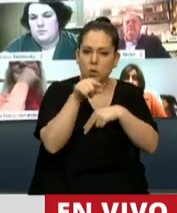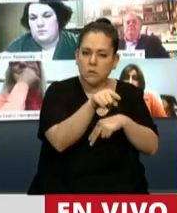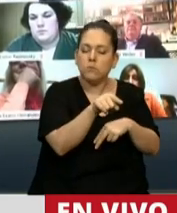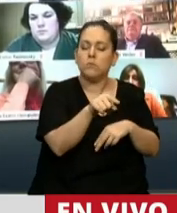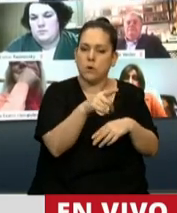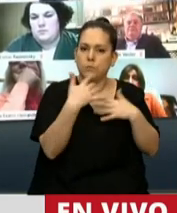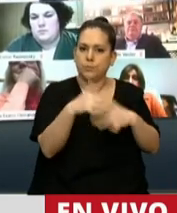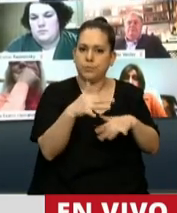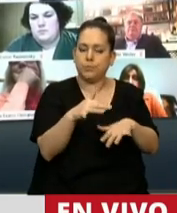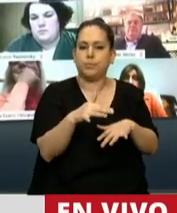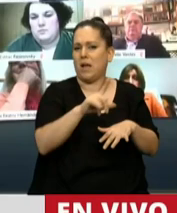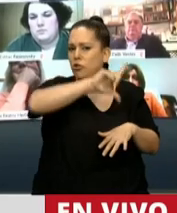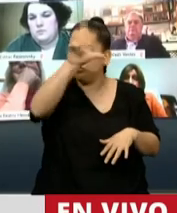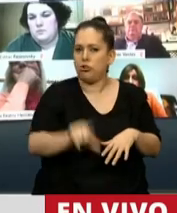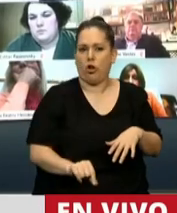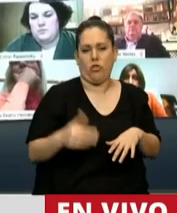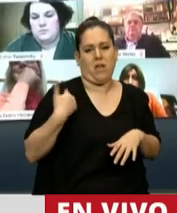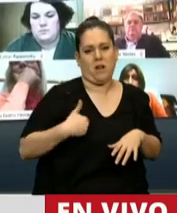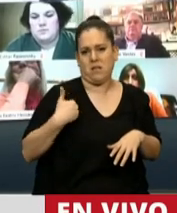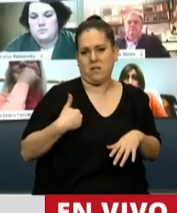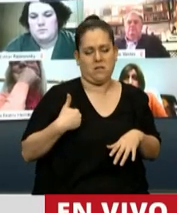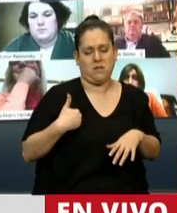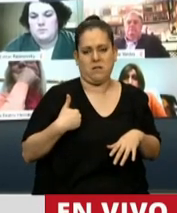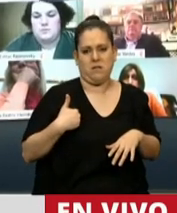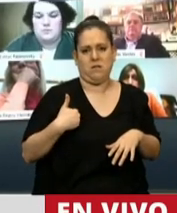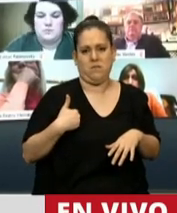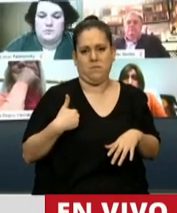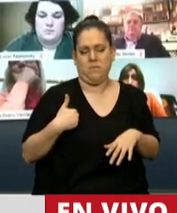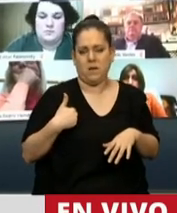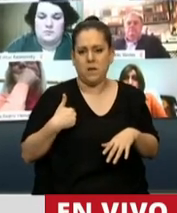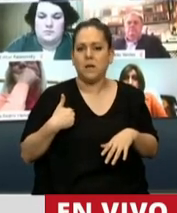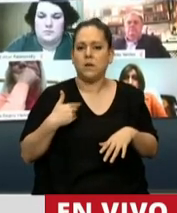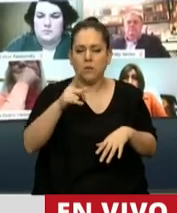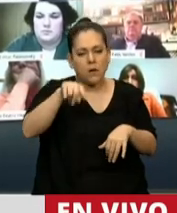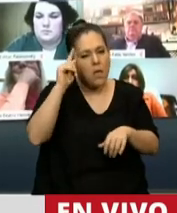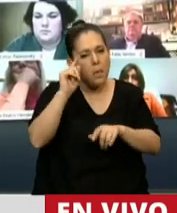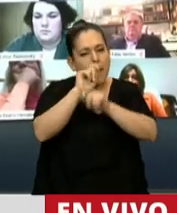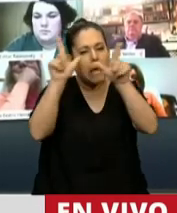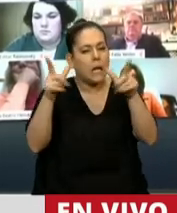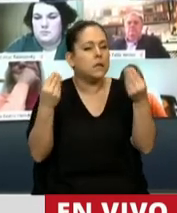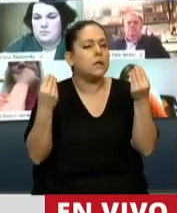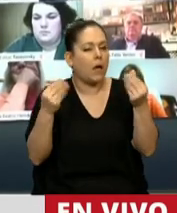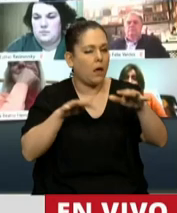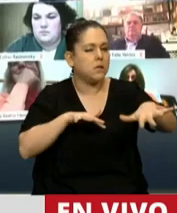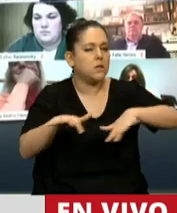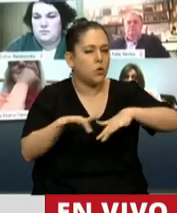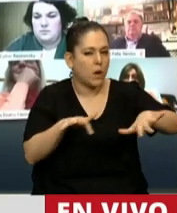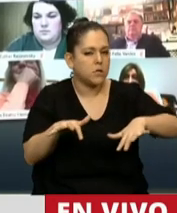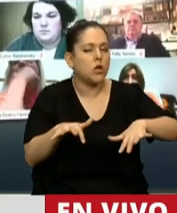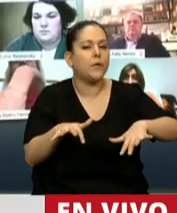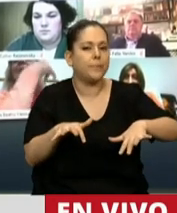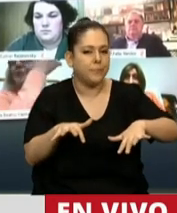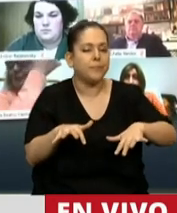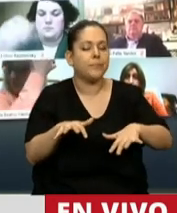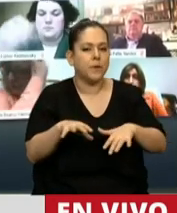atraviesa de norte a sur, de este a oeste de nuestro país. Imaginemos la situación, la situación